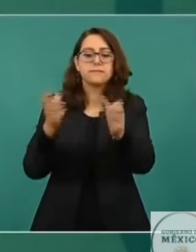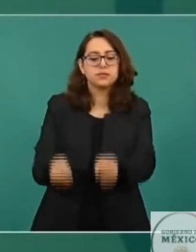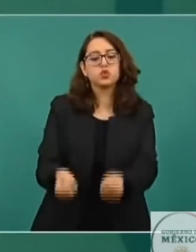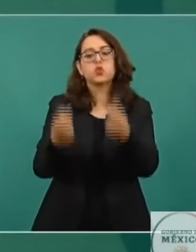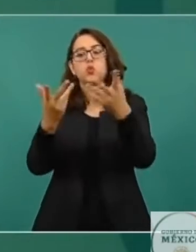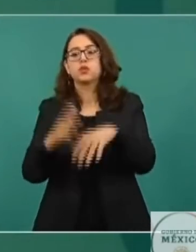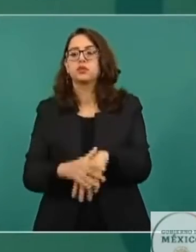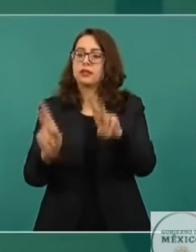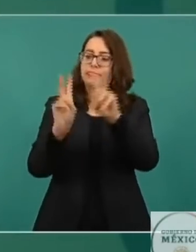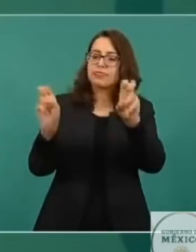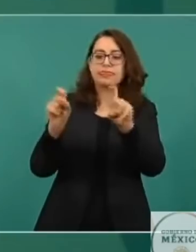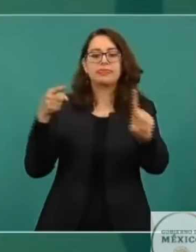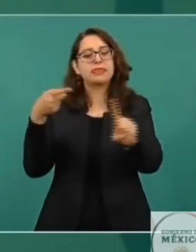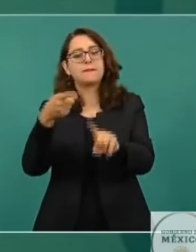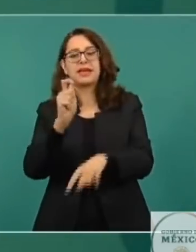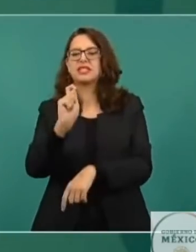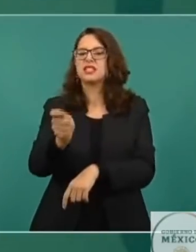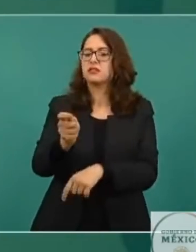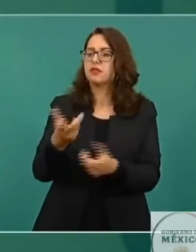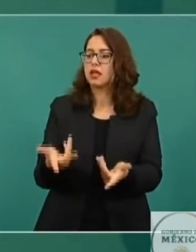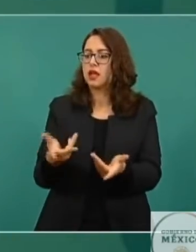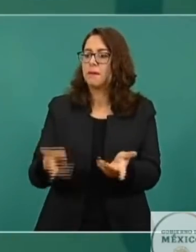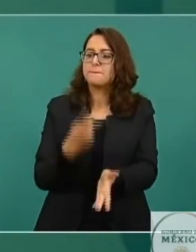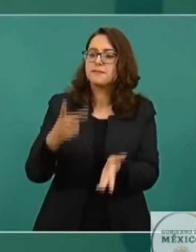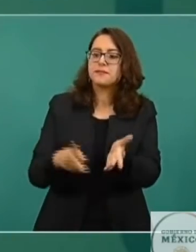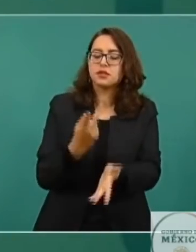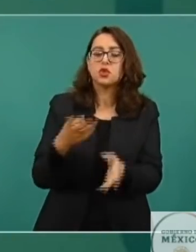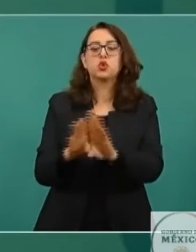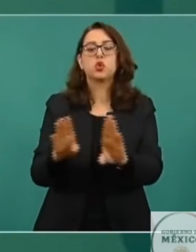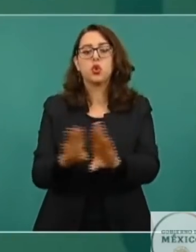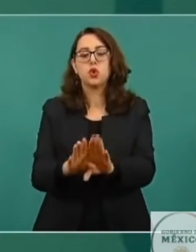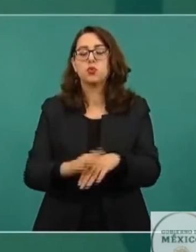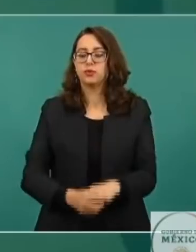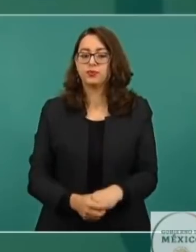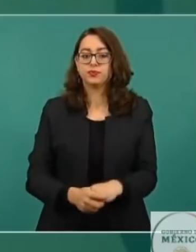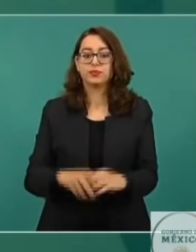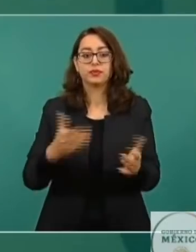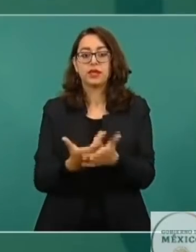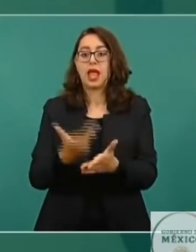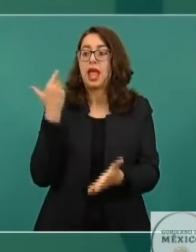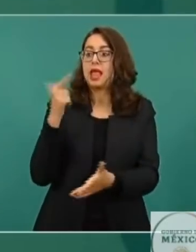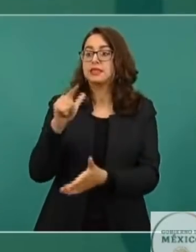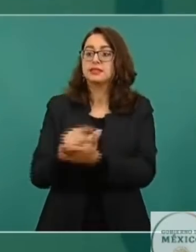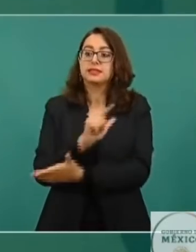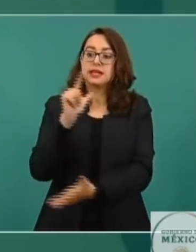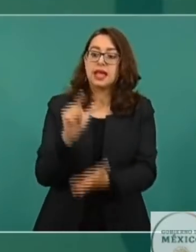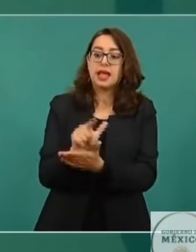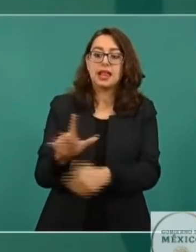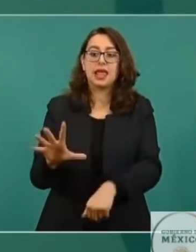cuál fue su papel cuando se aprobó lo de las llamadas reformas estructurales,